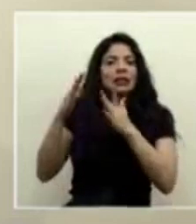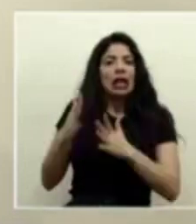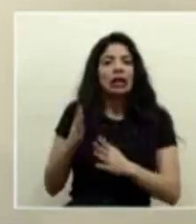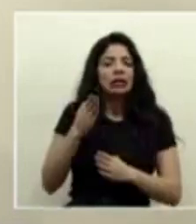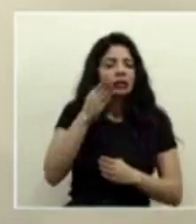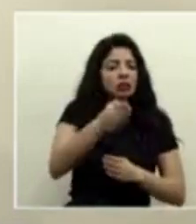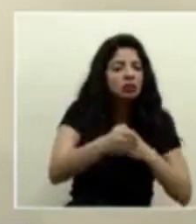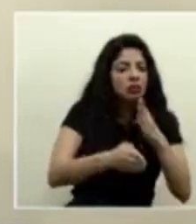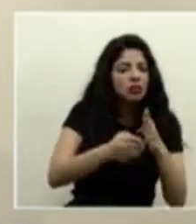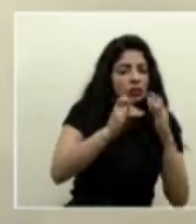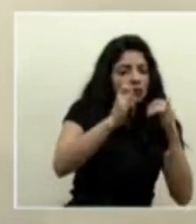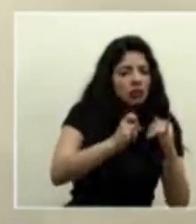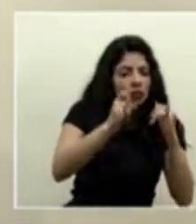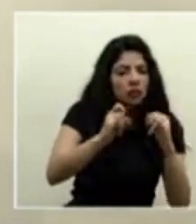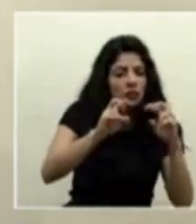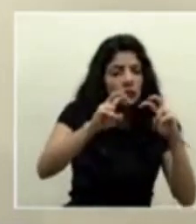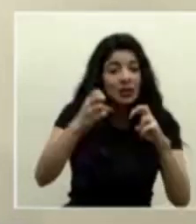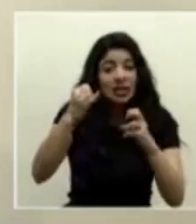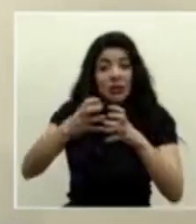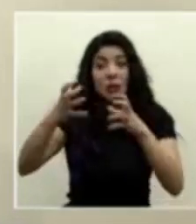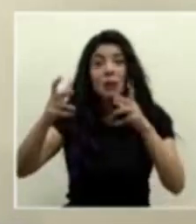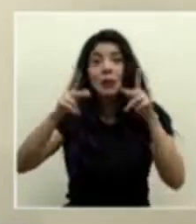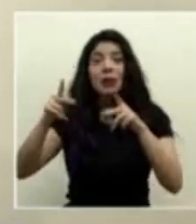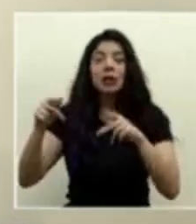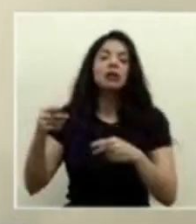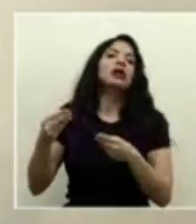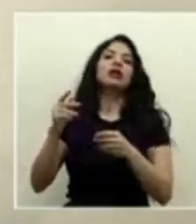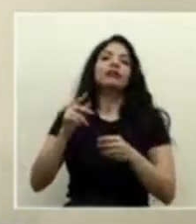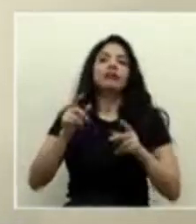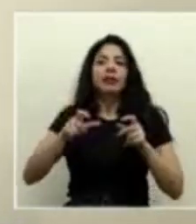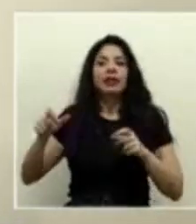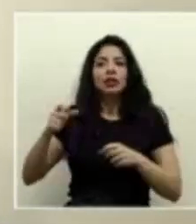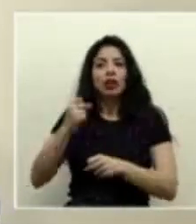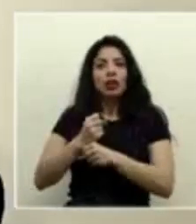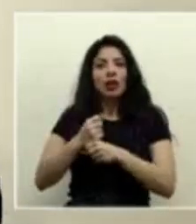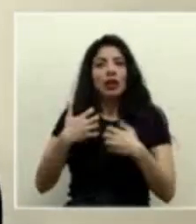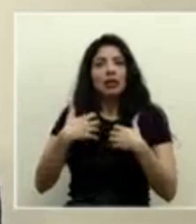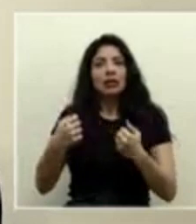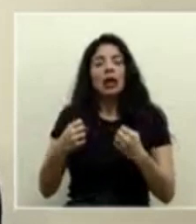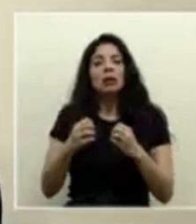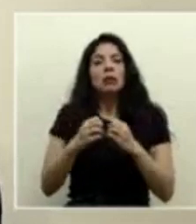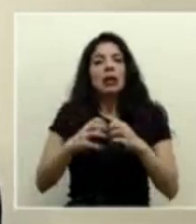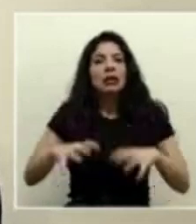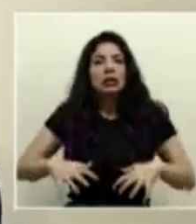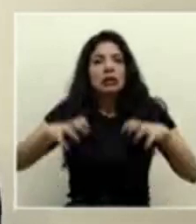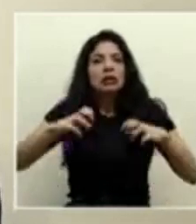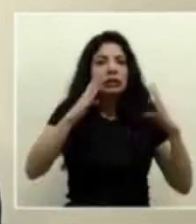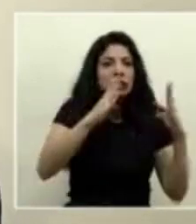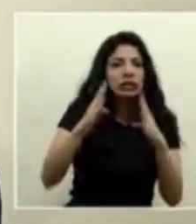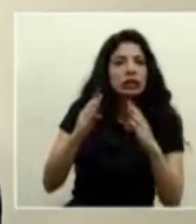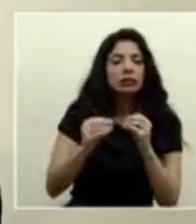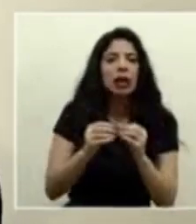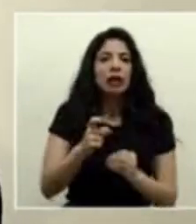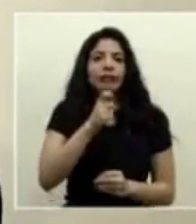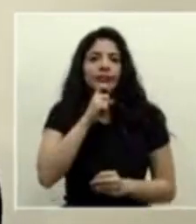todo esto. Entre más internados tengamos más estrés se somete en el sistema de salud